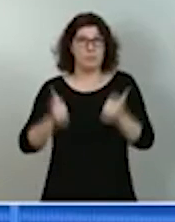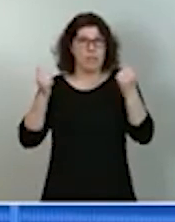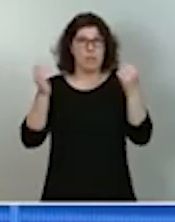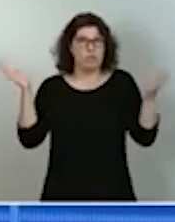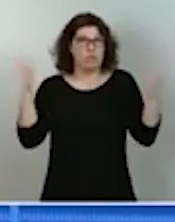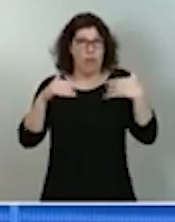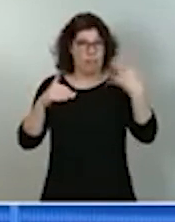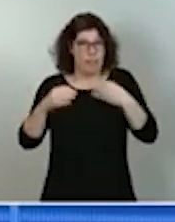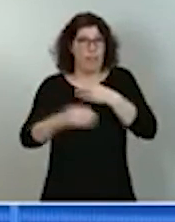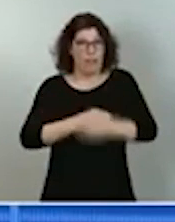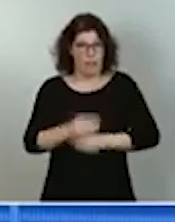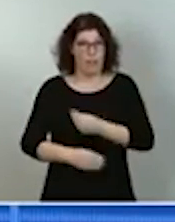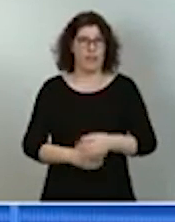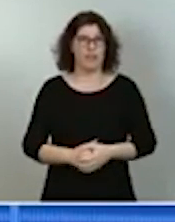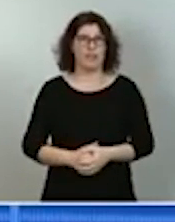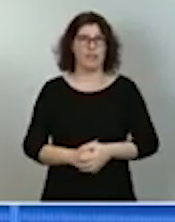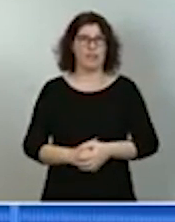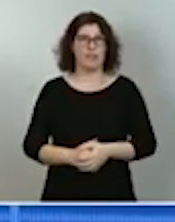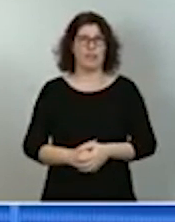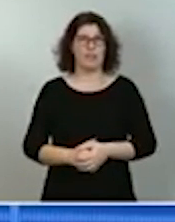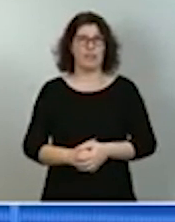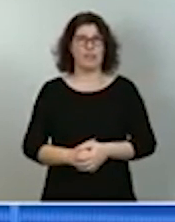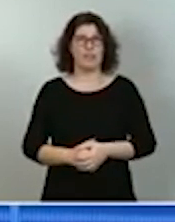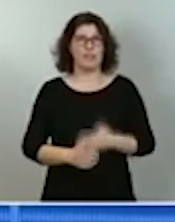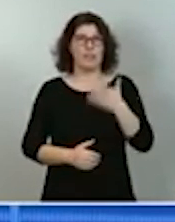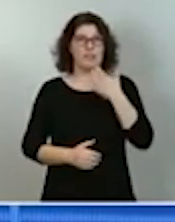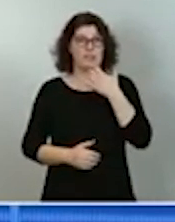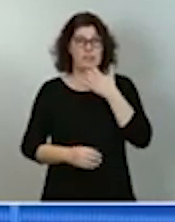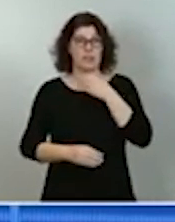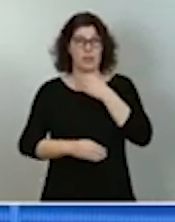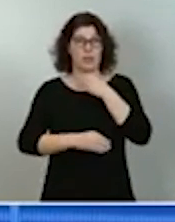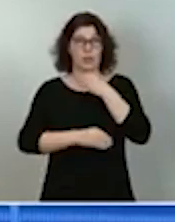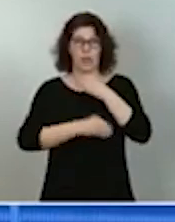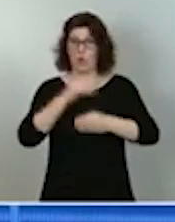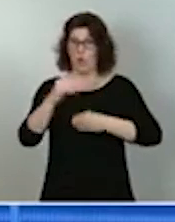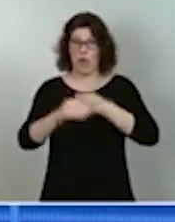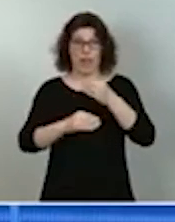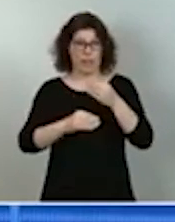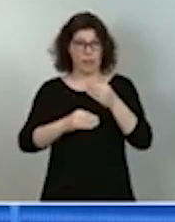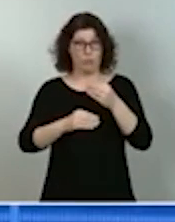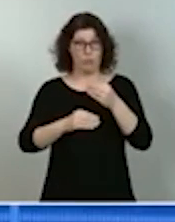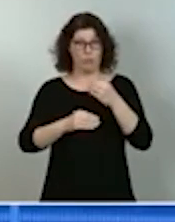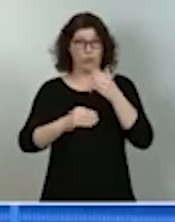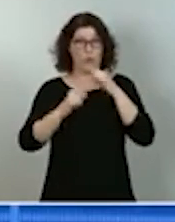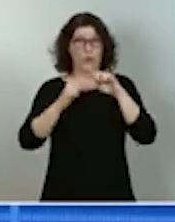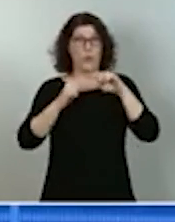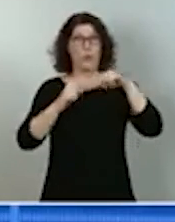La siguiente alternativa de hacerlo es hacerlo muy bien y España podrá. Gracias. Gracias. Gracias.